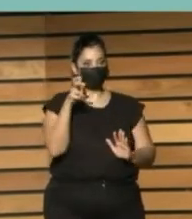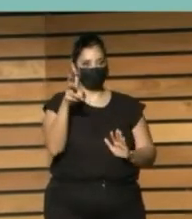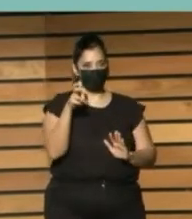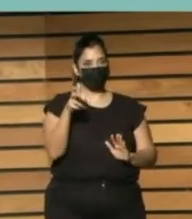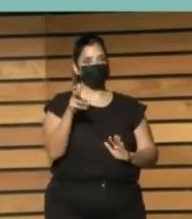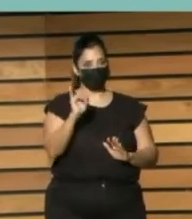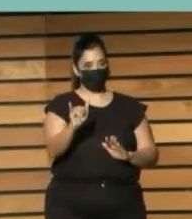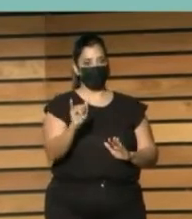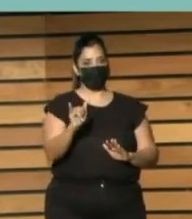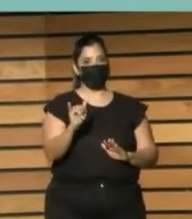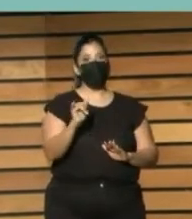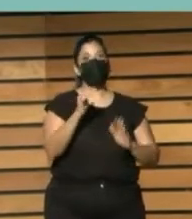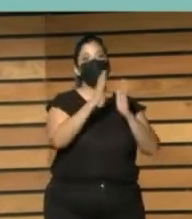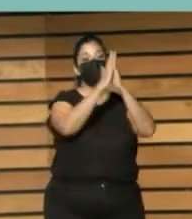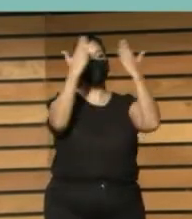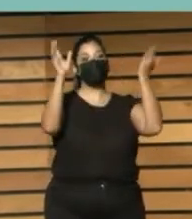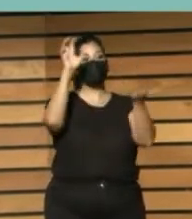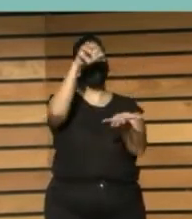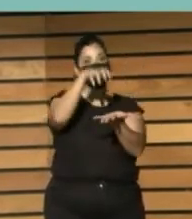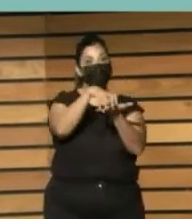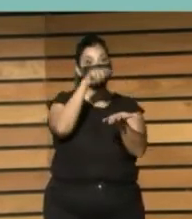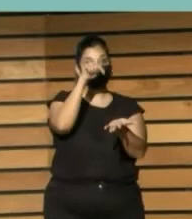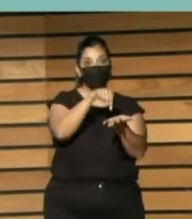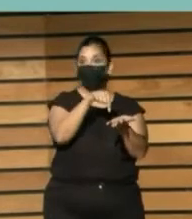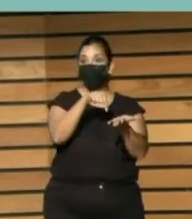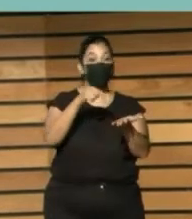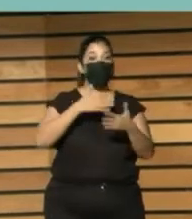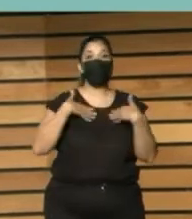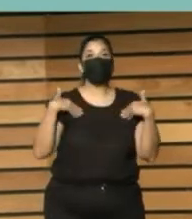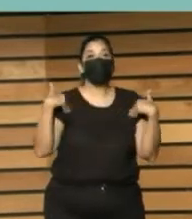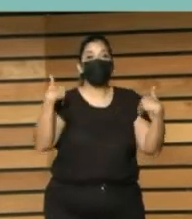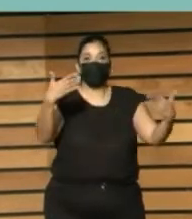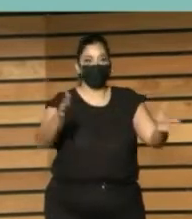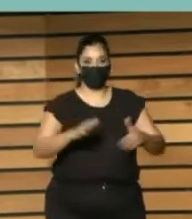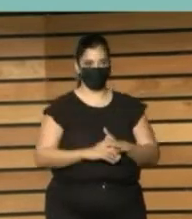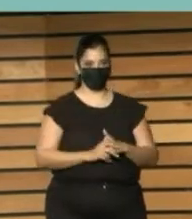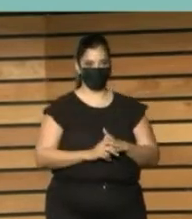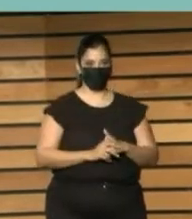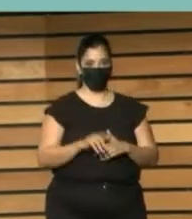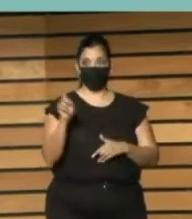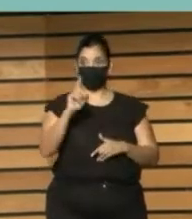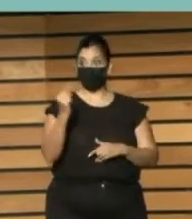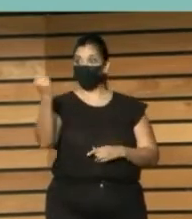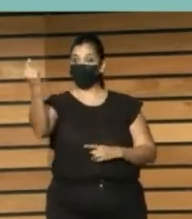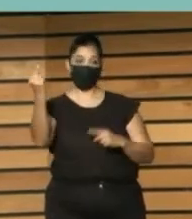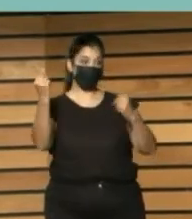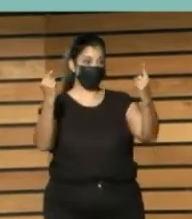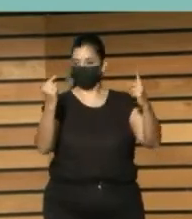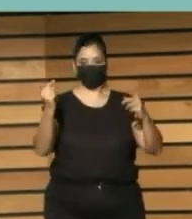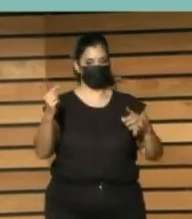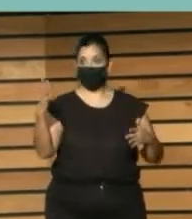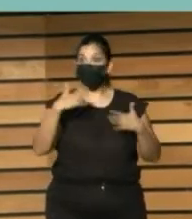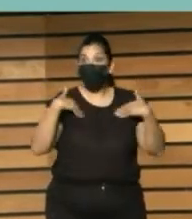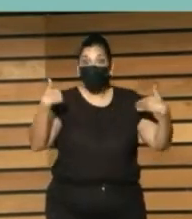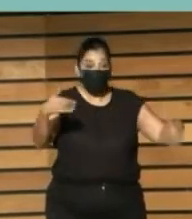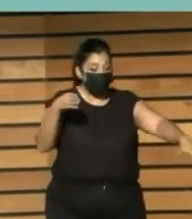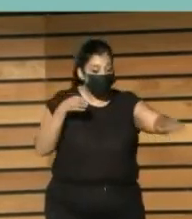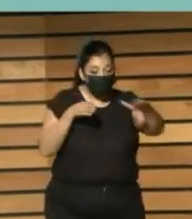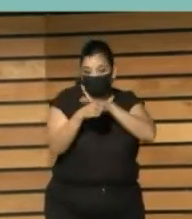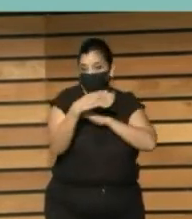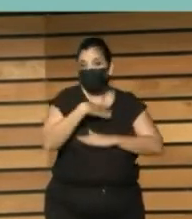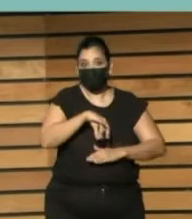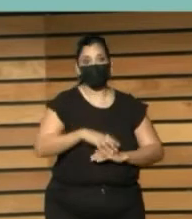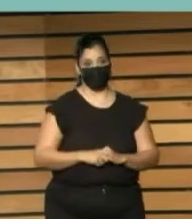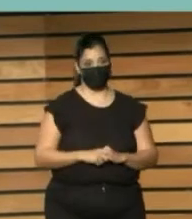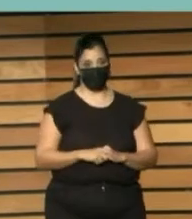que las bibliotecas son para todos, ¿no? Y eso es importante y es una garantía, y insisto,